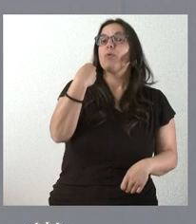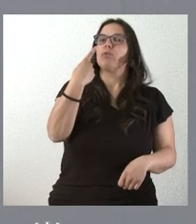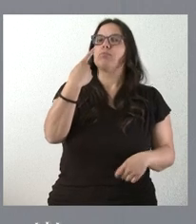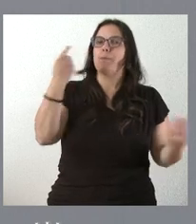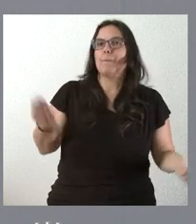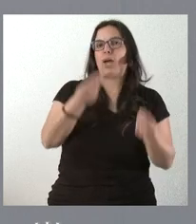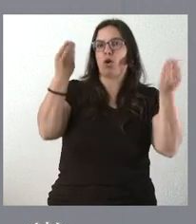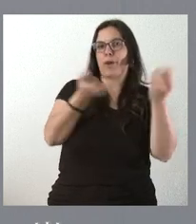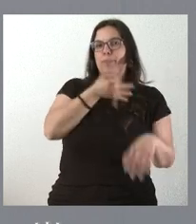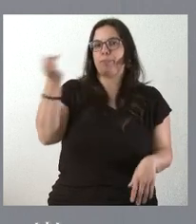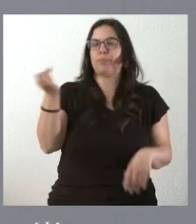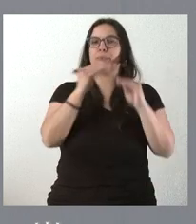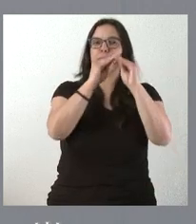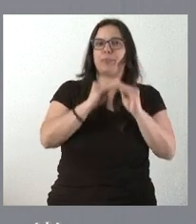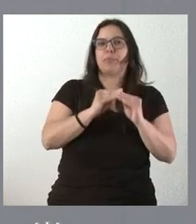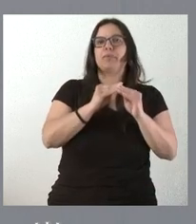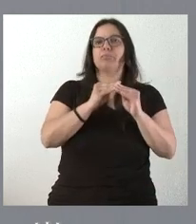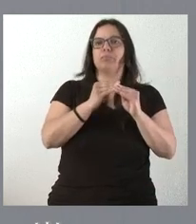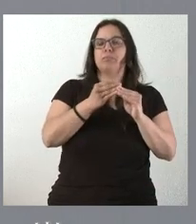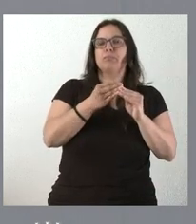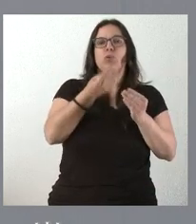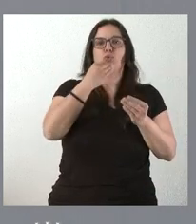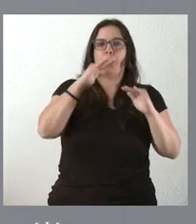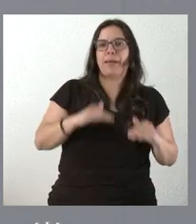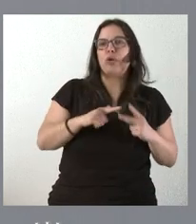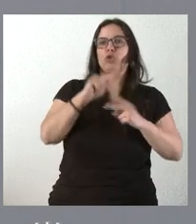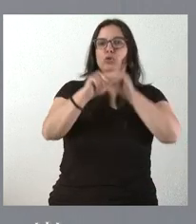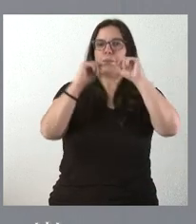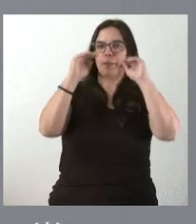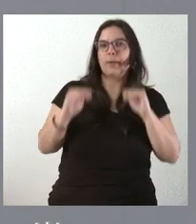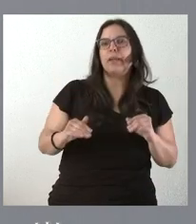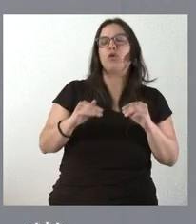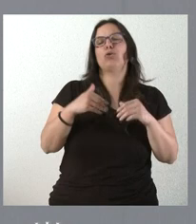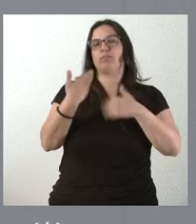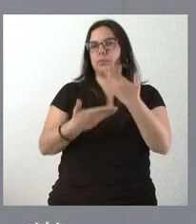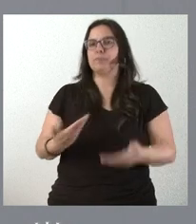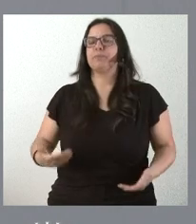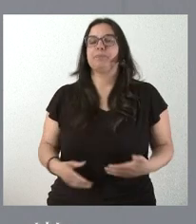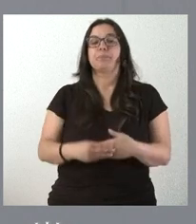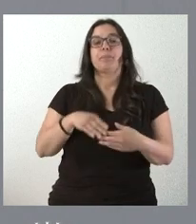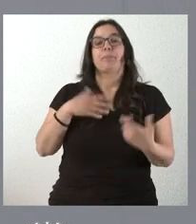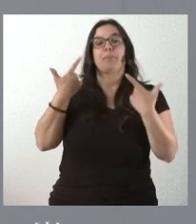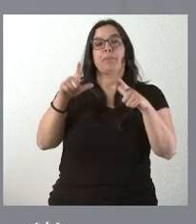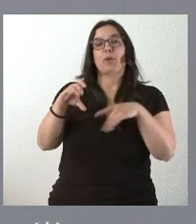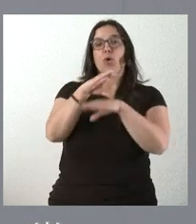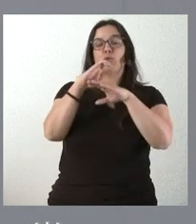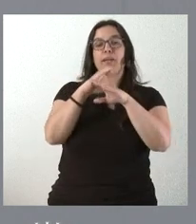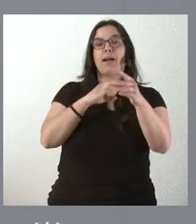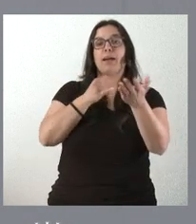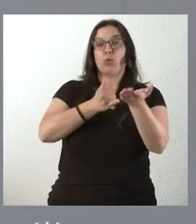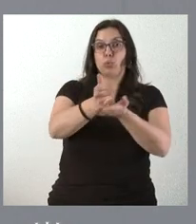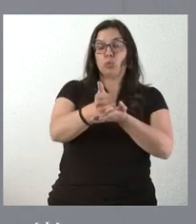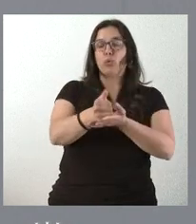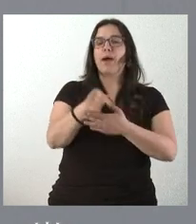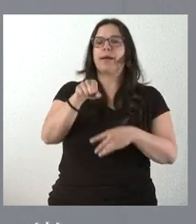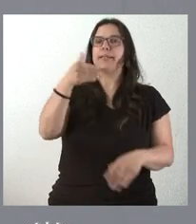con instalaciones más eficientes, con menos consumo, con menos emisiones de CO2. En el ámbito de la Consejería de Agricultura es